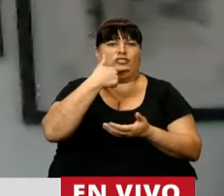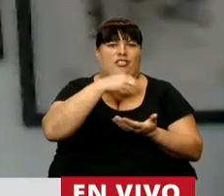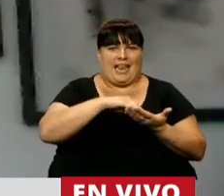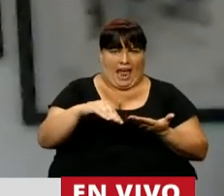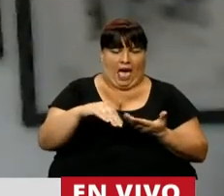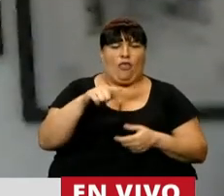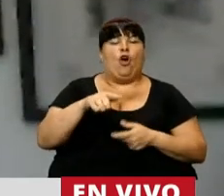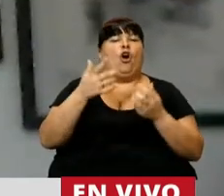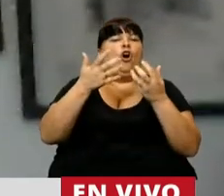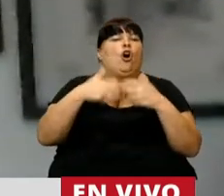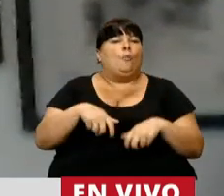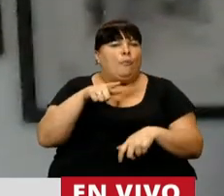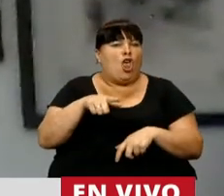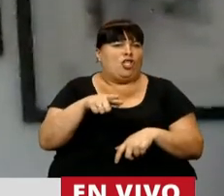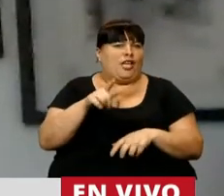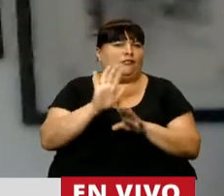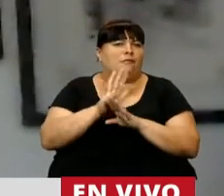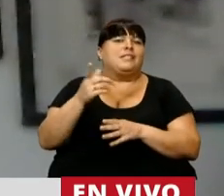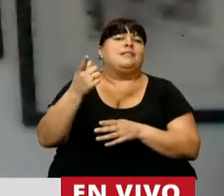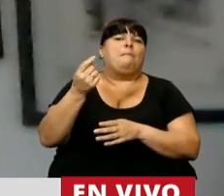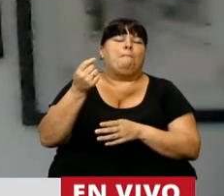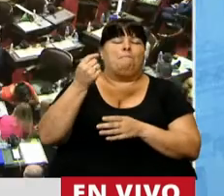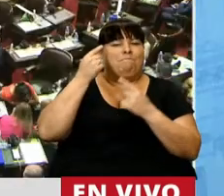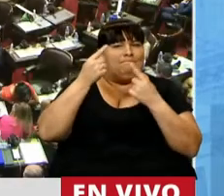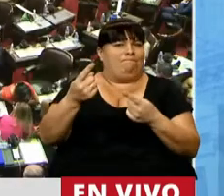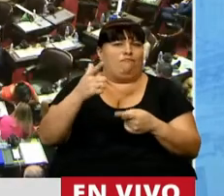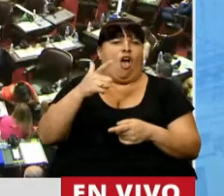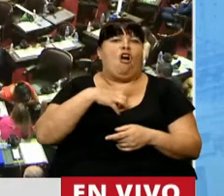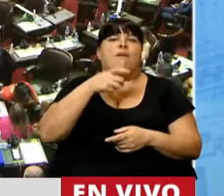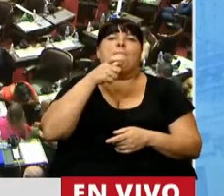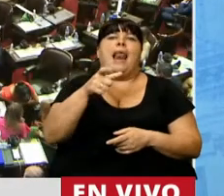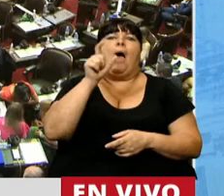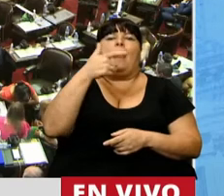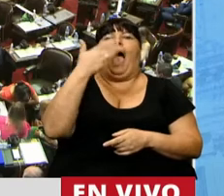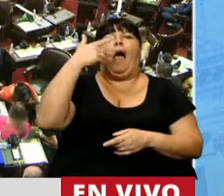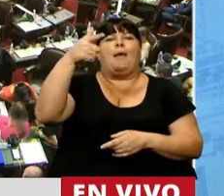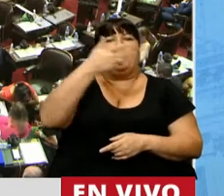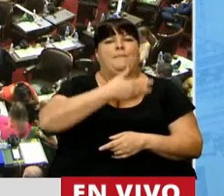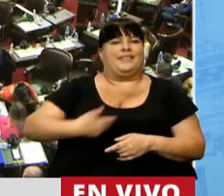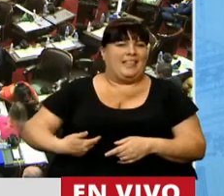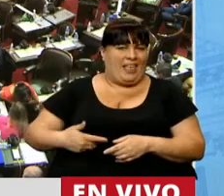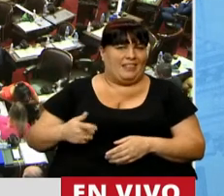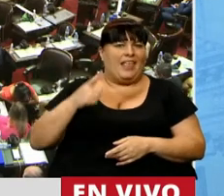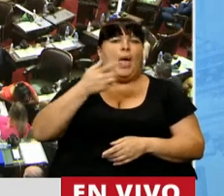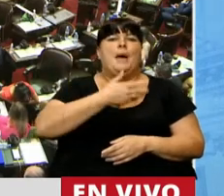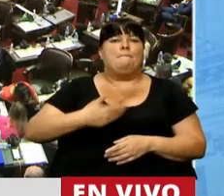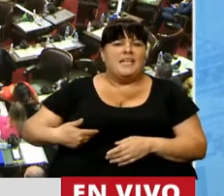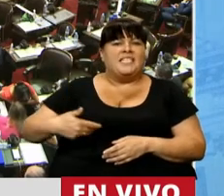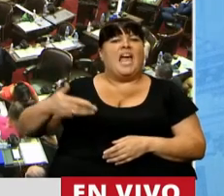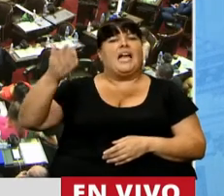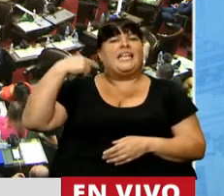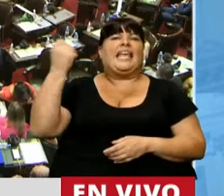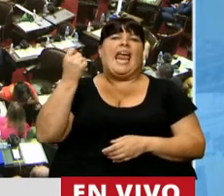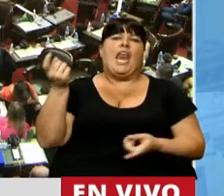un proyecto que le quita aún más la credibilidad a la palabra presidencial, un presidente que venía a